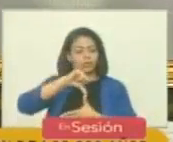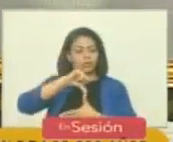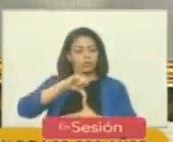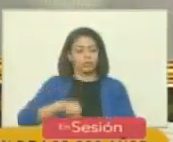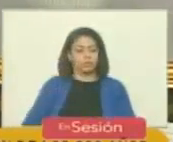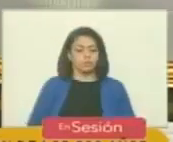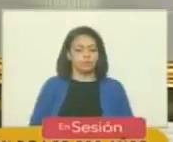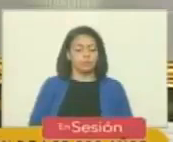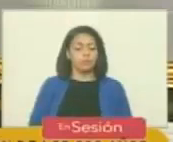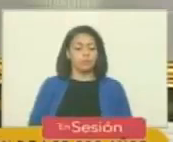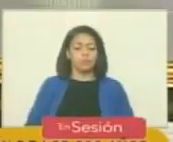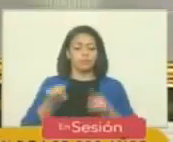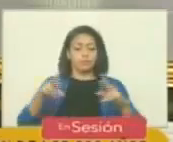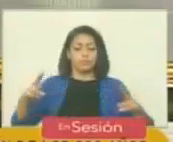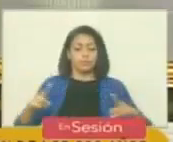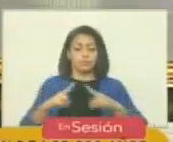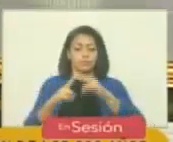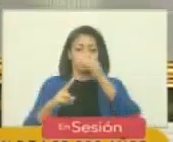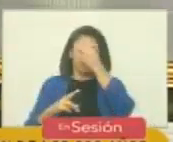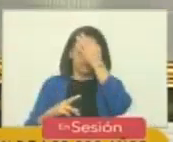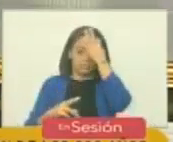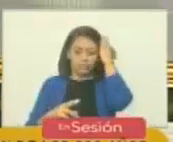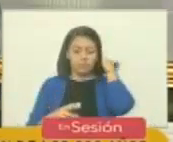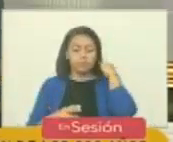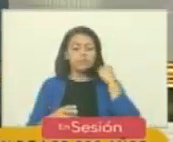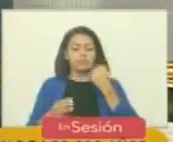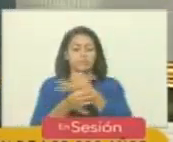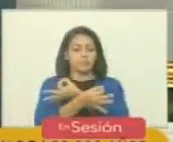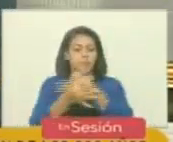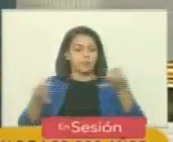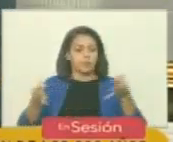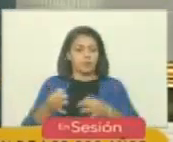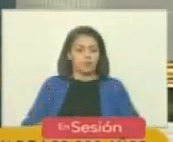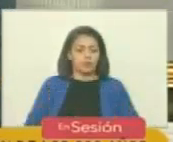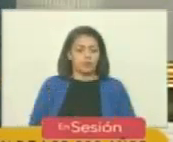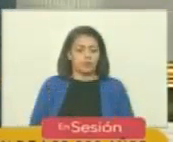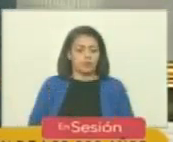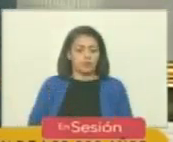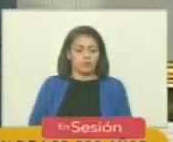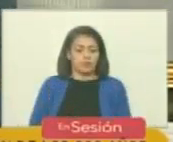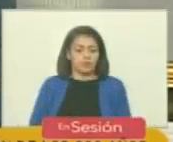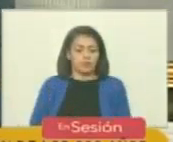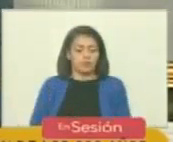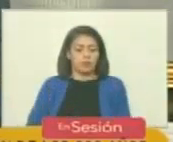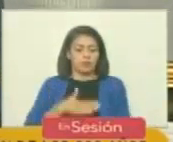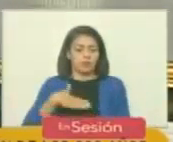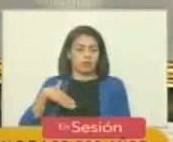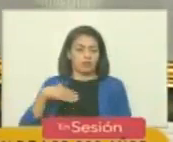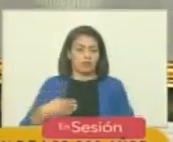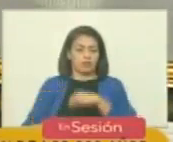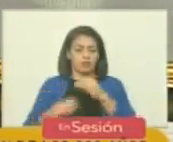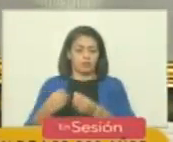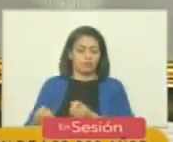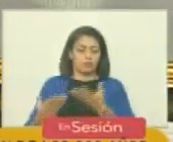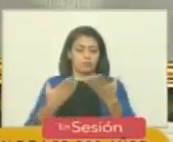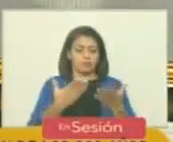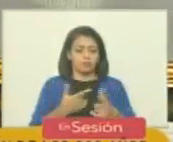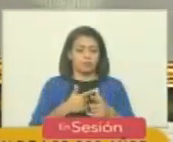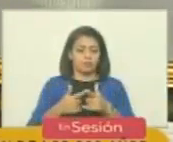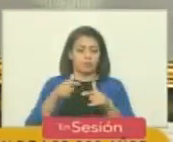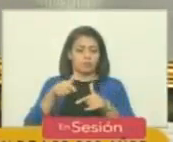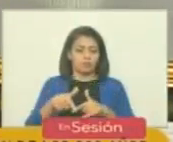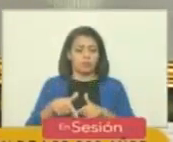y de ese encuentro maravilloso que intentó ser mancillado